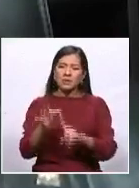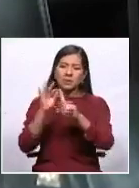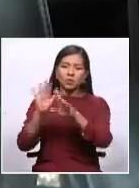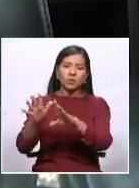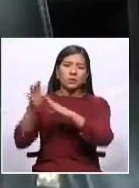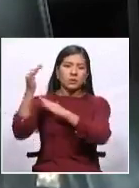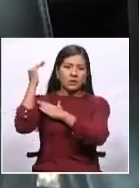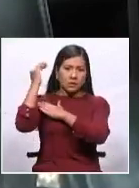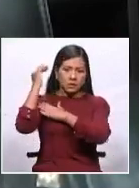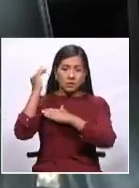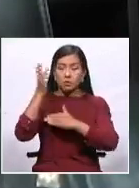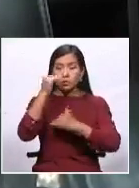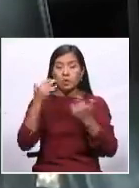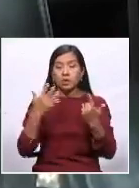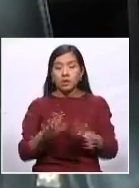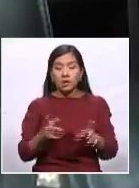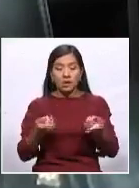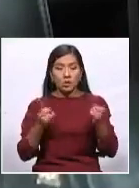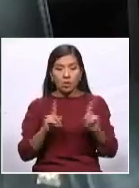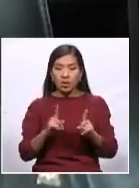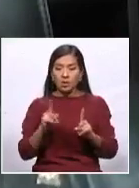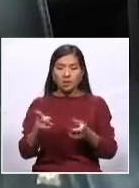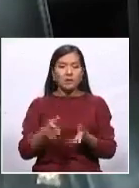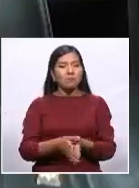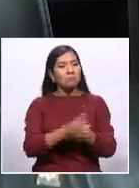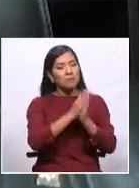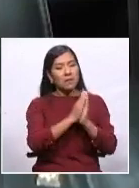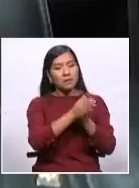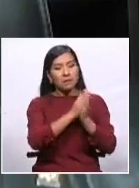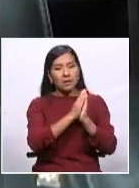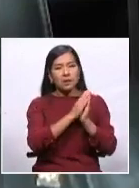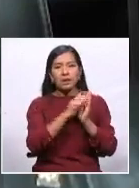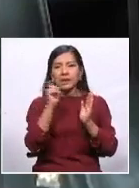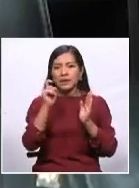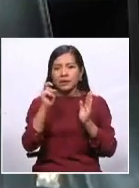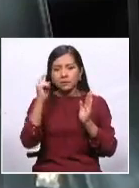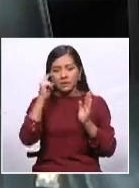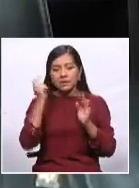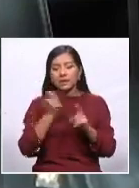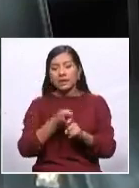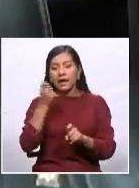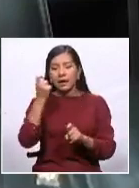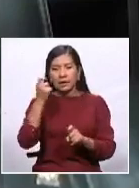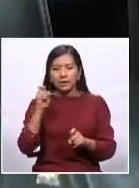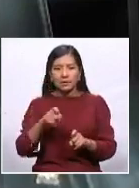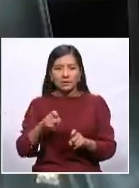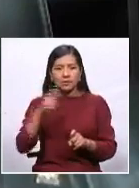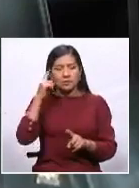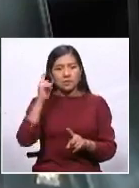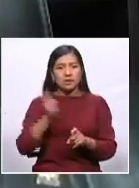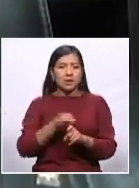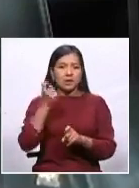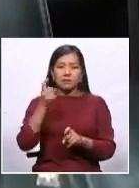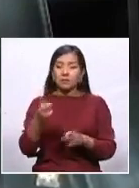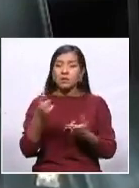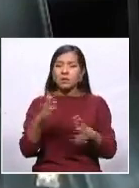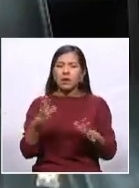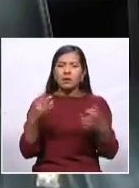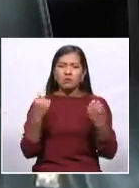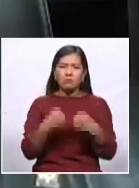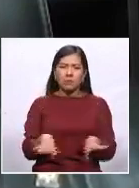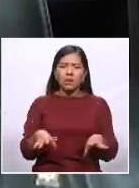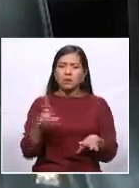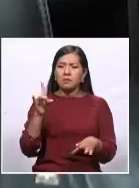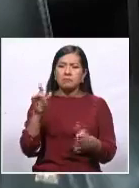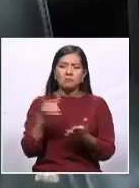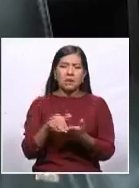Cruz o sea porque uno cuando hace una petición tiene que ver que salga ganando algo si se habla de mil millones de